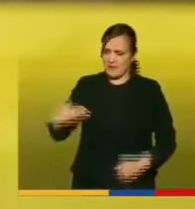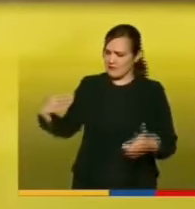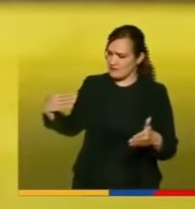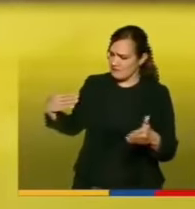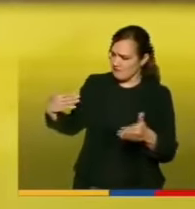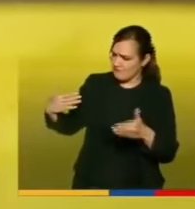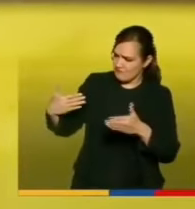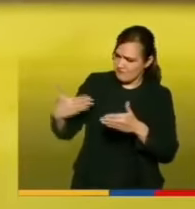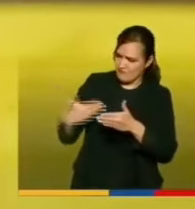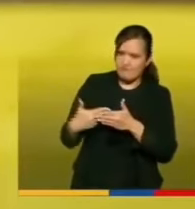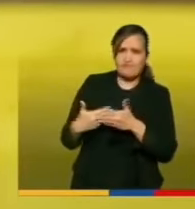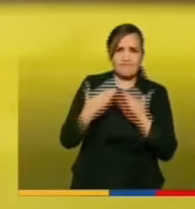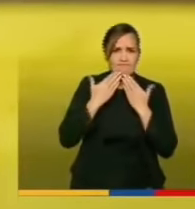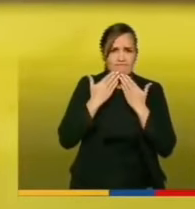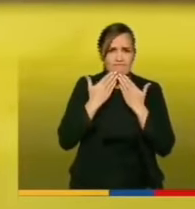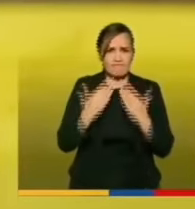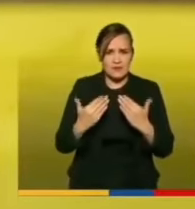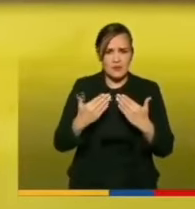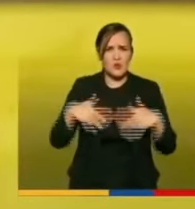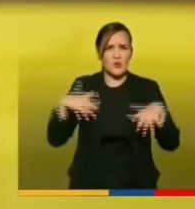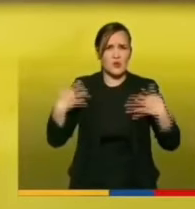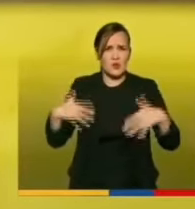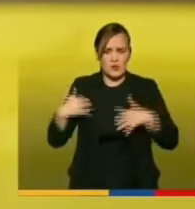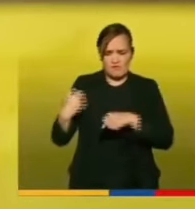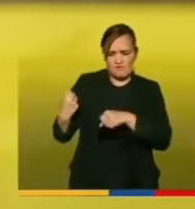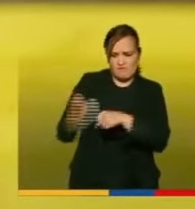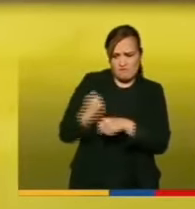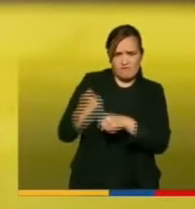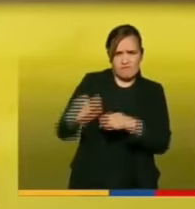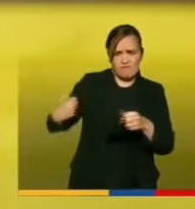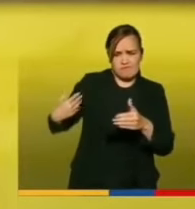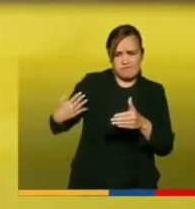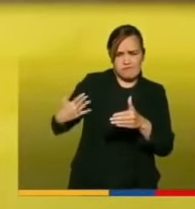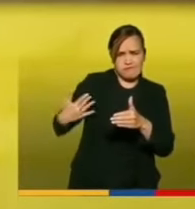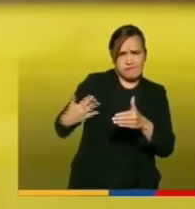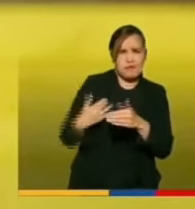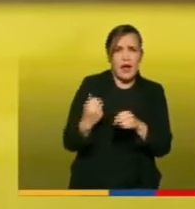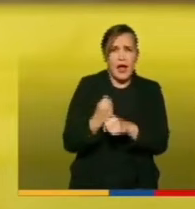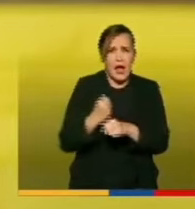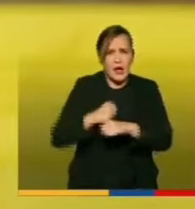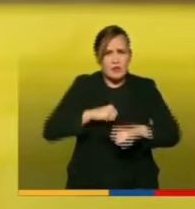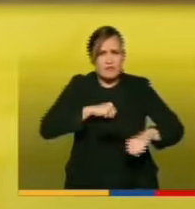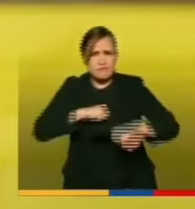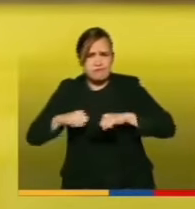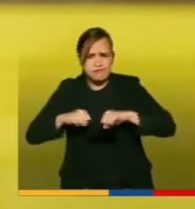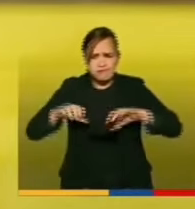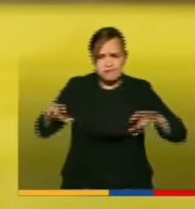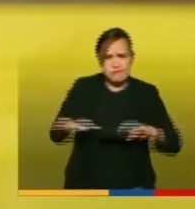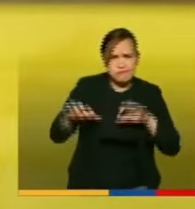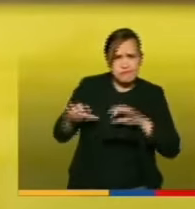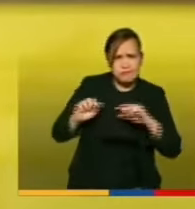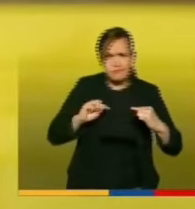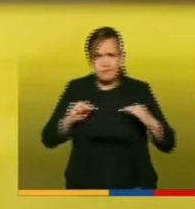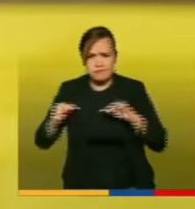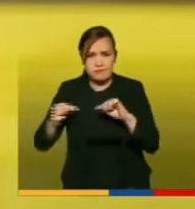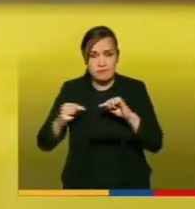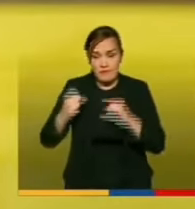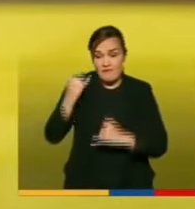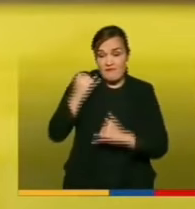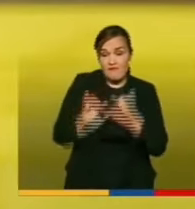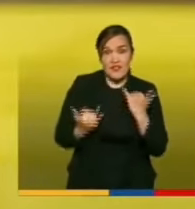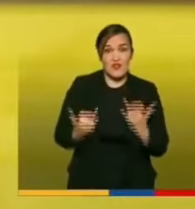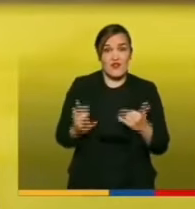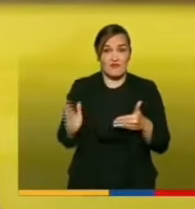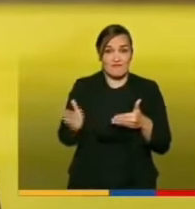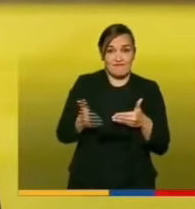en este agitado y convulso año que termina el día de hoy. Hace un